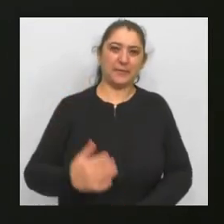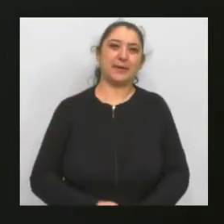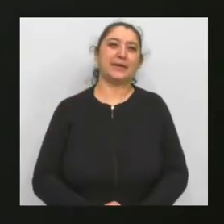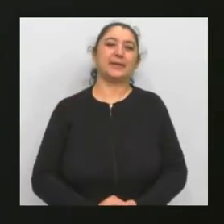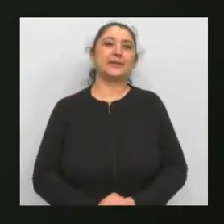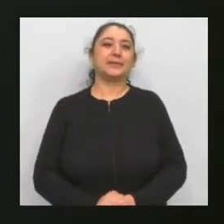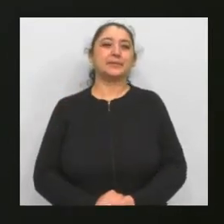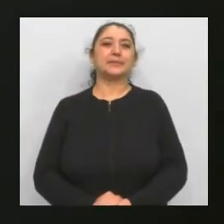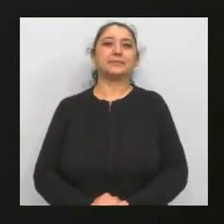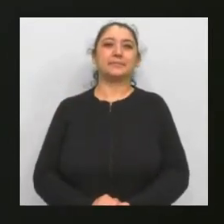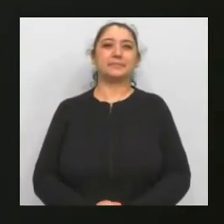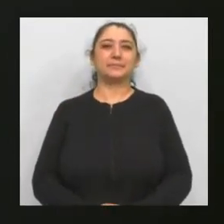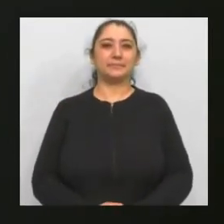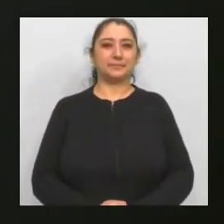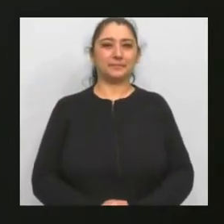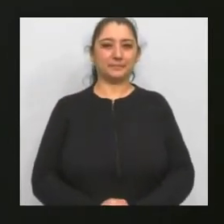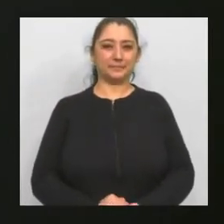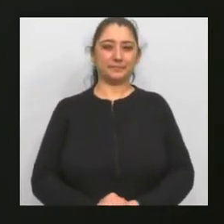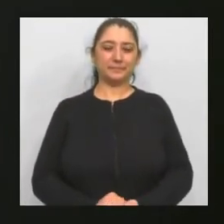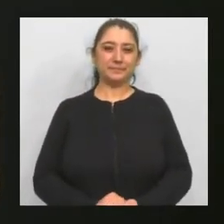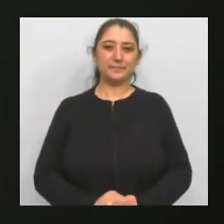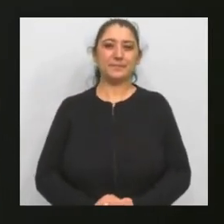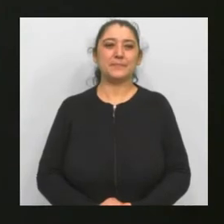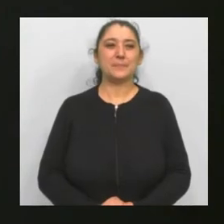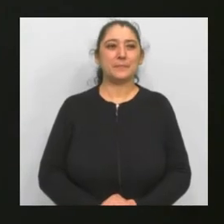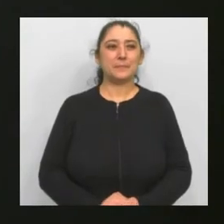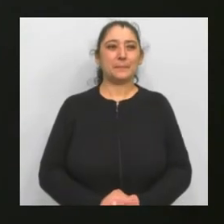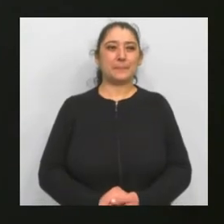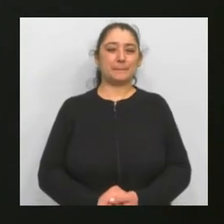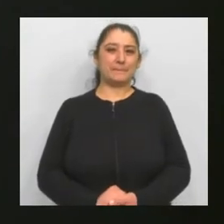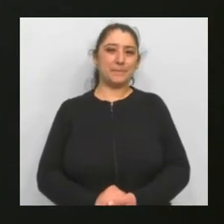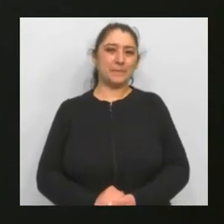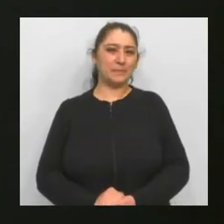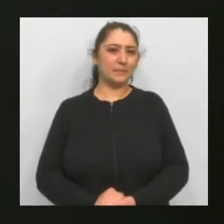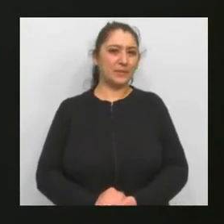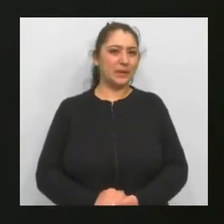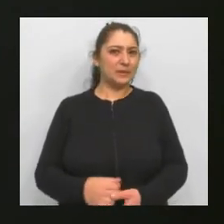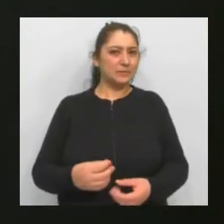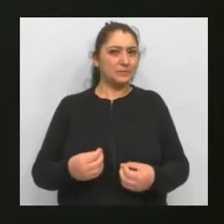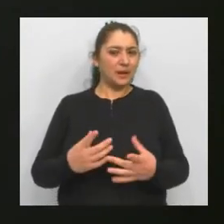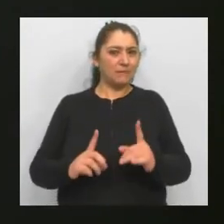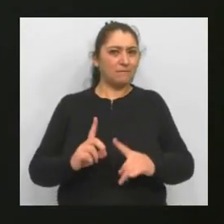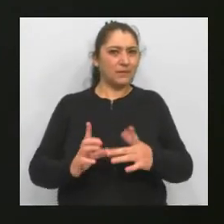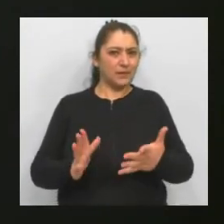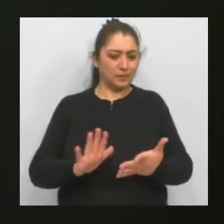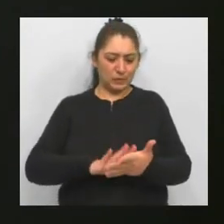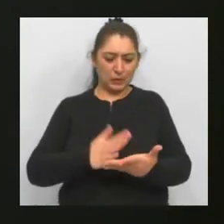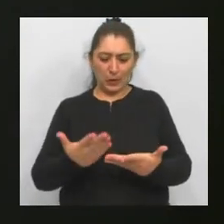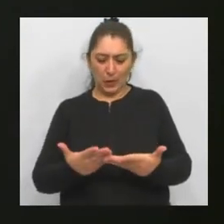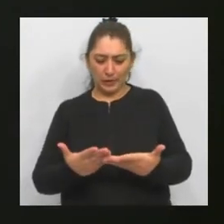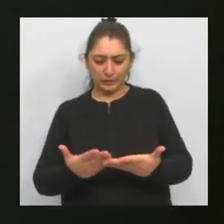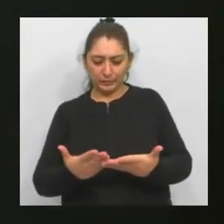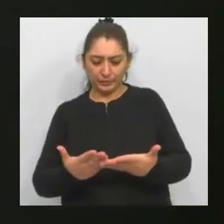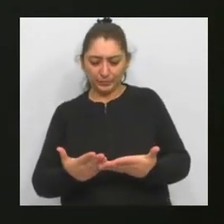hace, te metes dentro de una epidemia y que llega un momento en que sentes que estás en